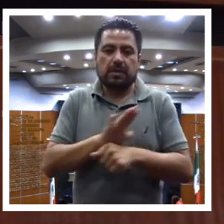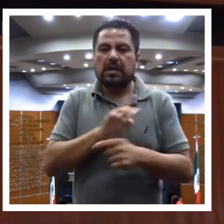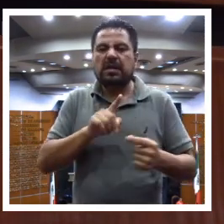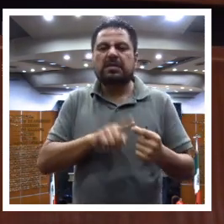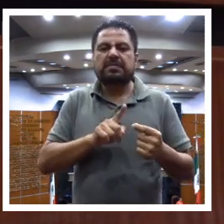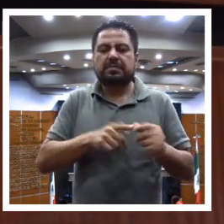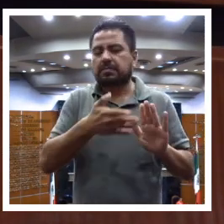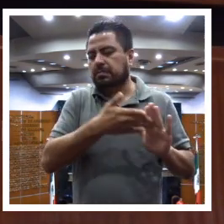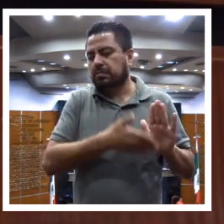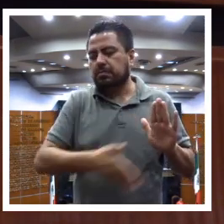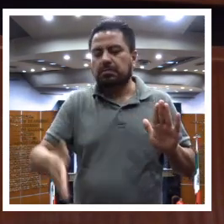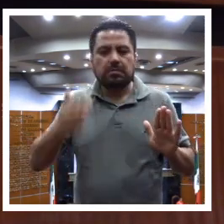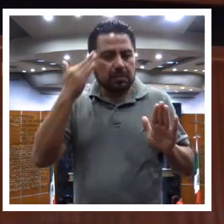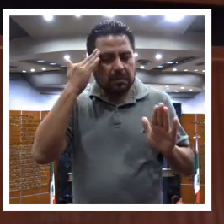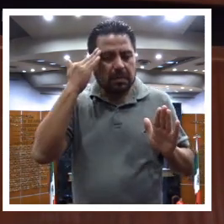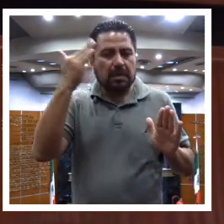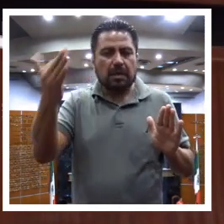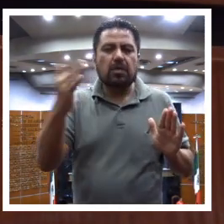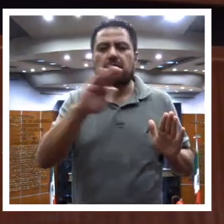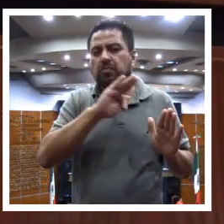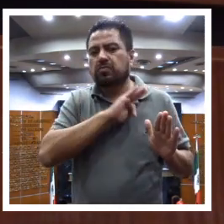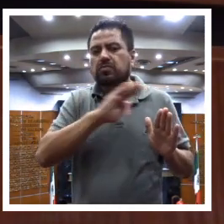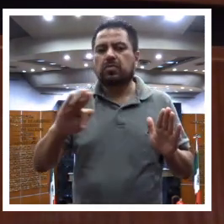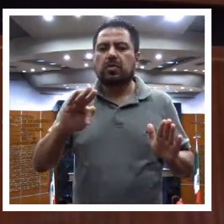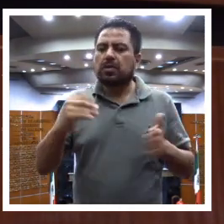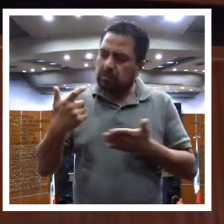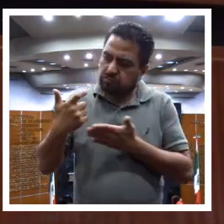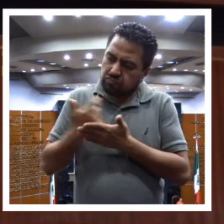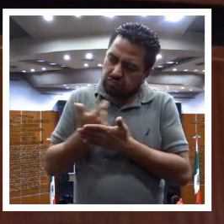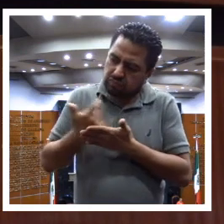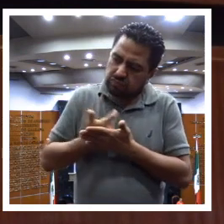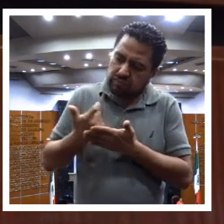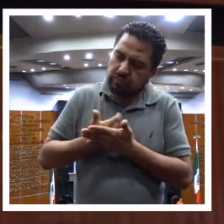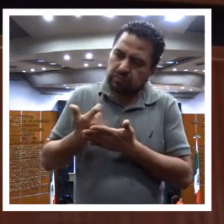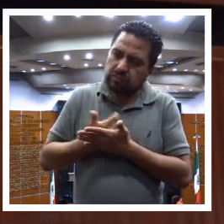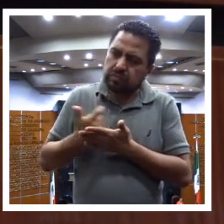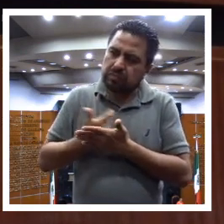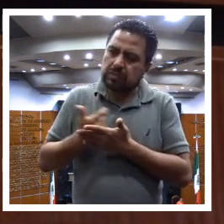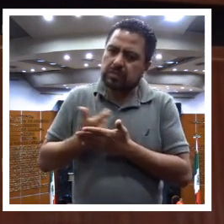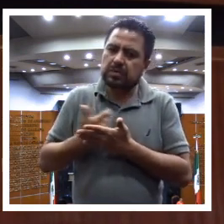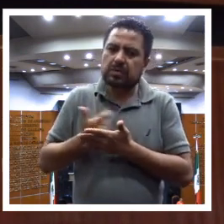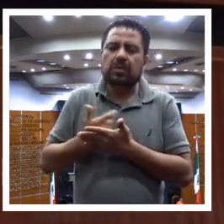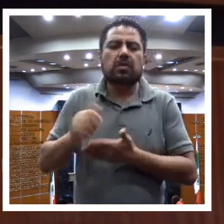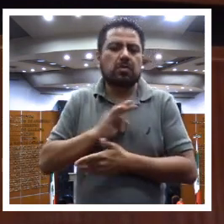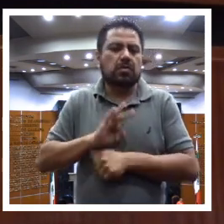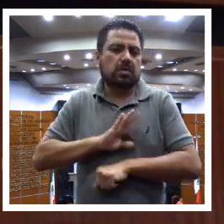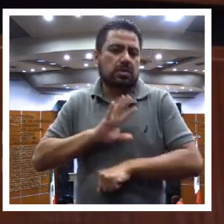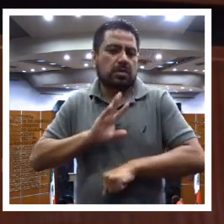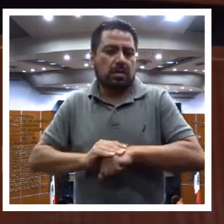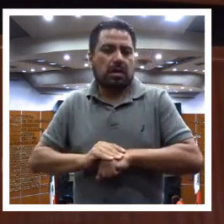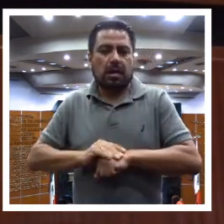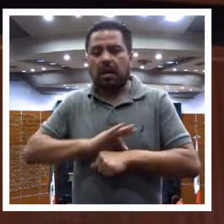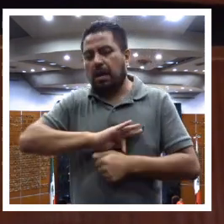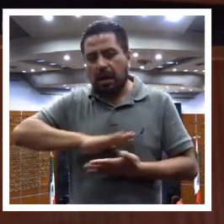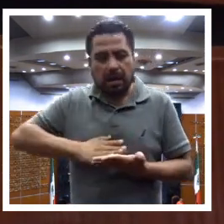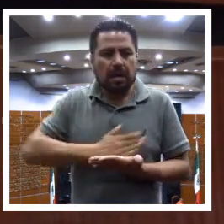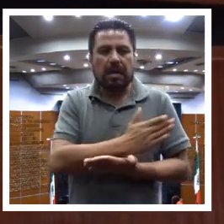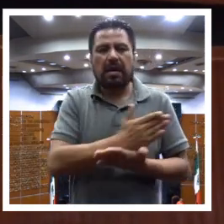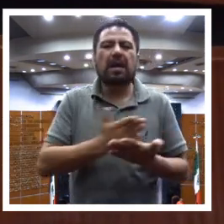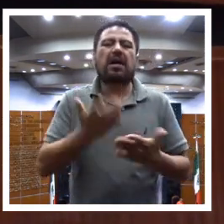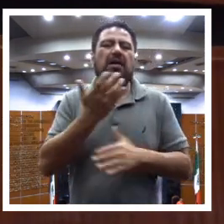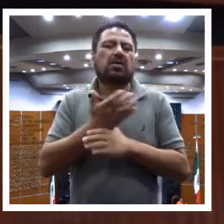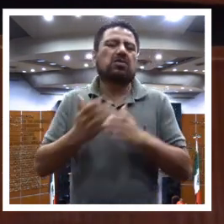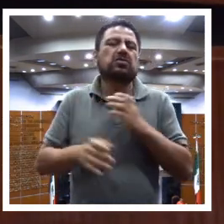durante un determinado tiempo pudieron recibir una remuneración económica que les permitió acceder a